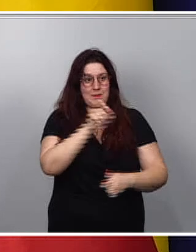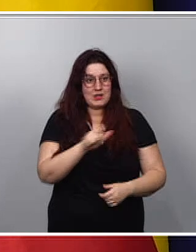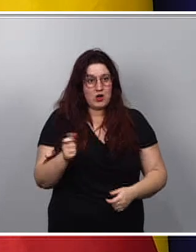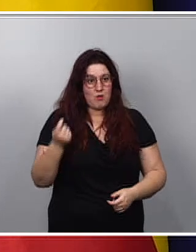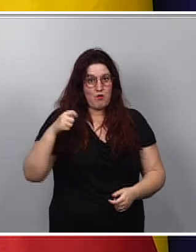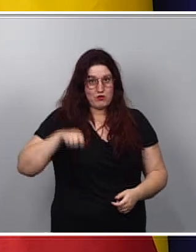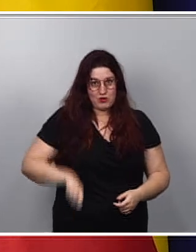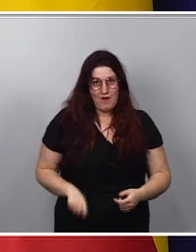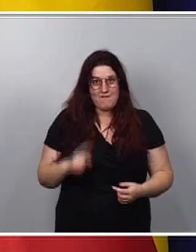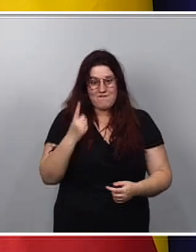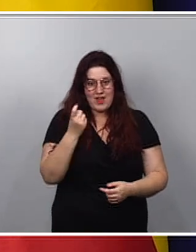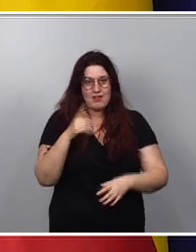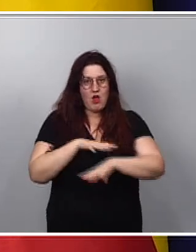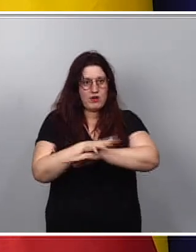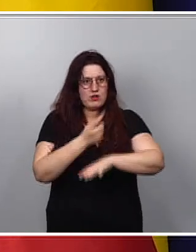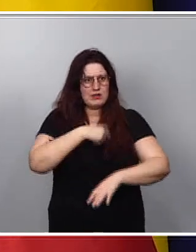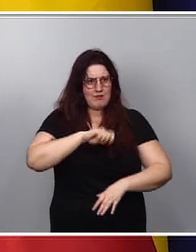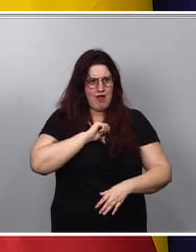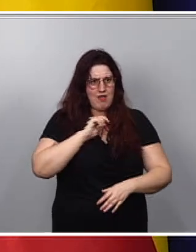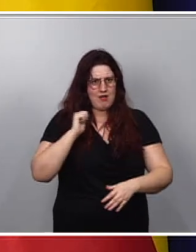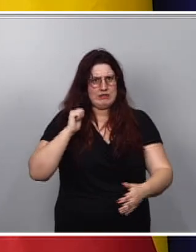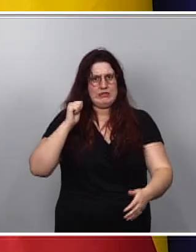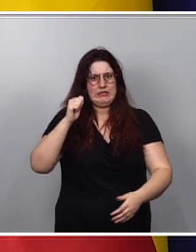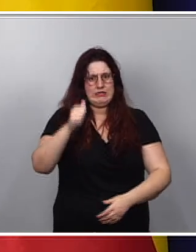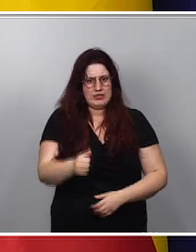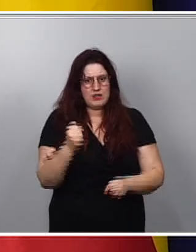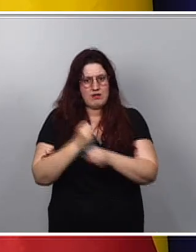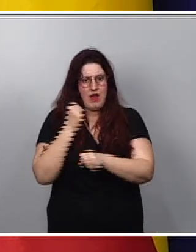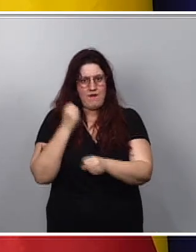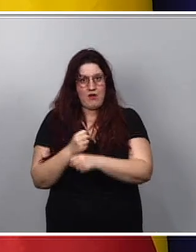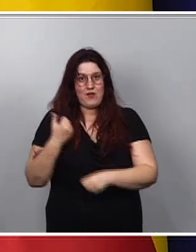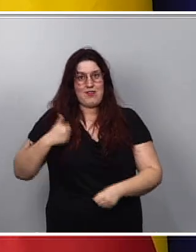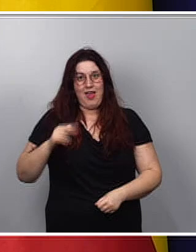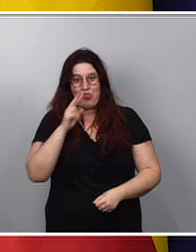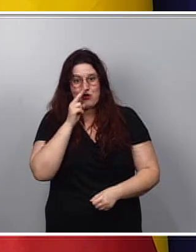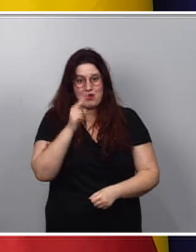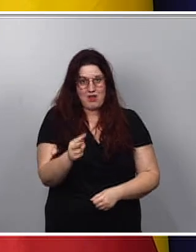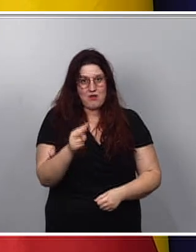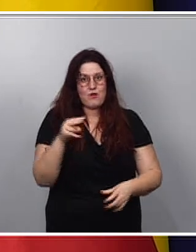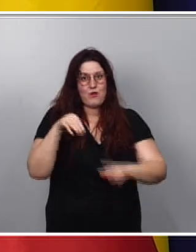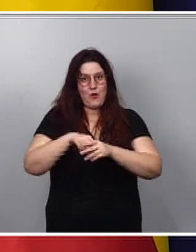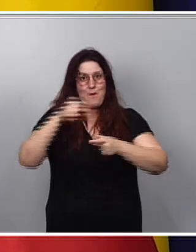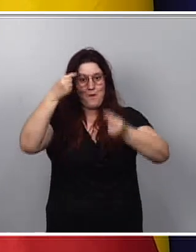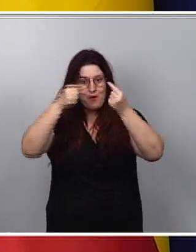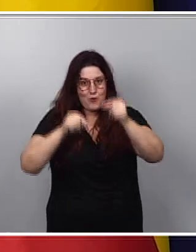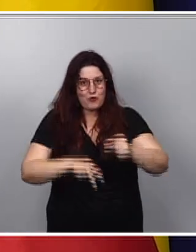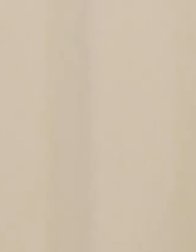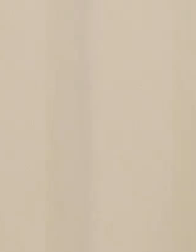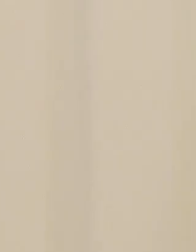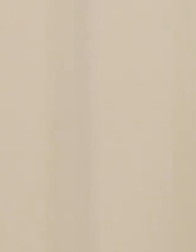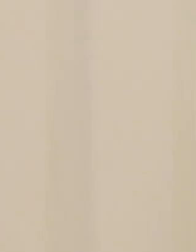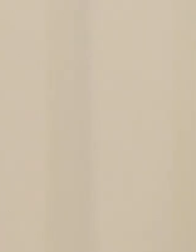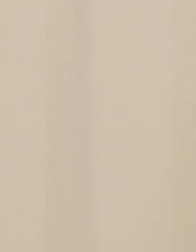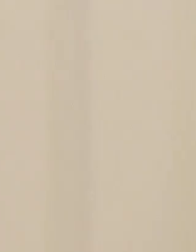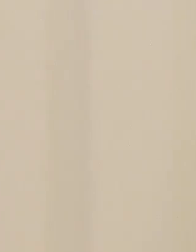Gobierno de España lleva ya trabajando tiempo. Este es el segundo año que, a través de presupuestos también generales del Estado, se pone